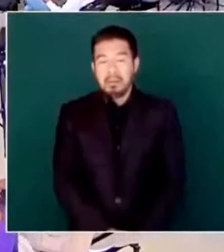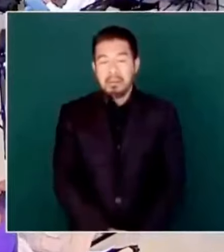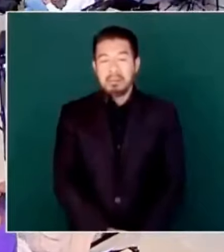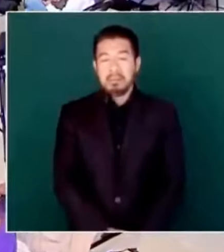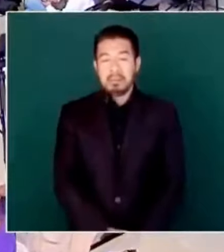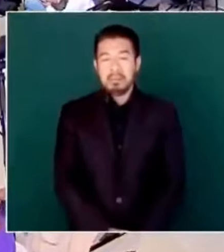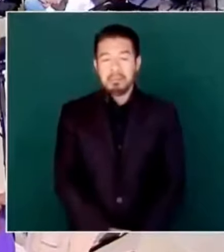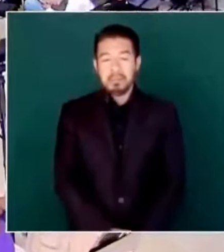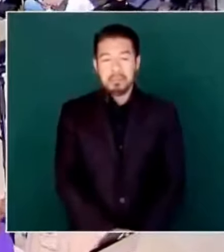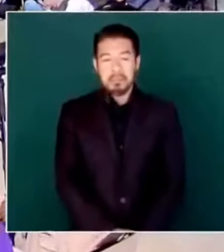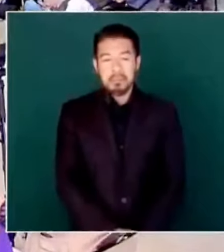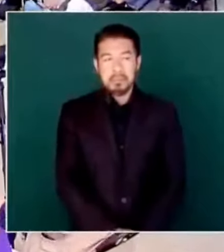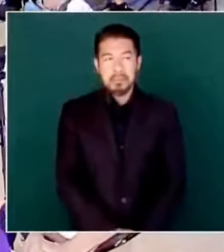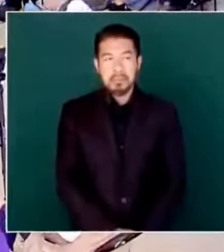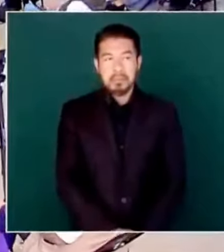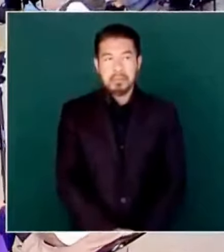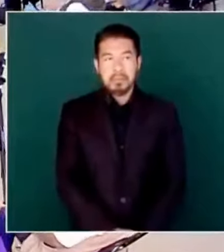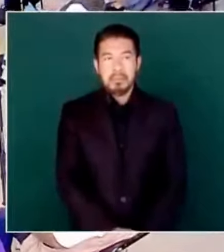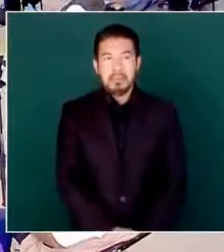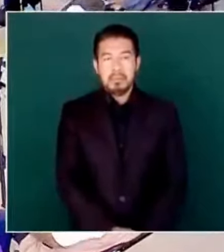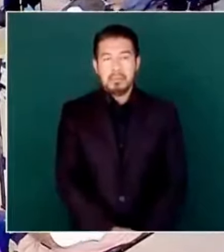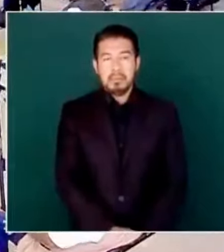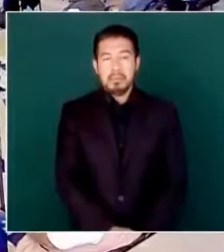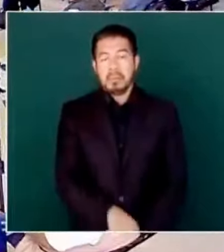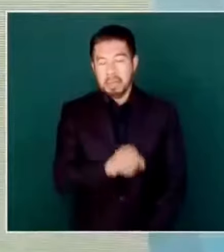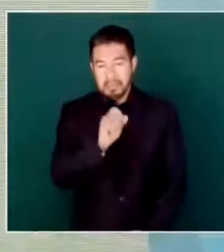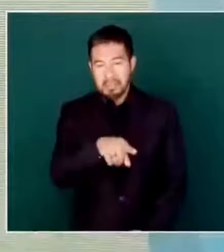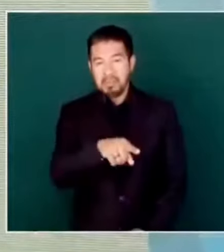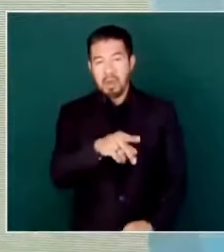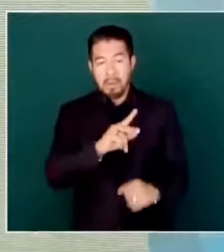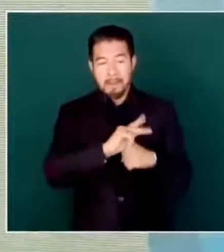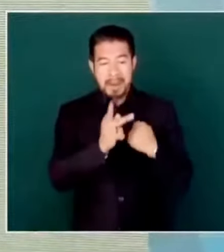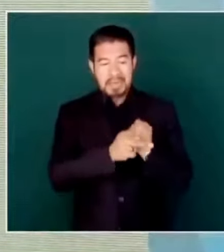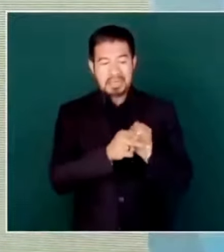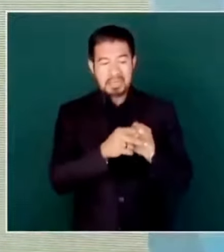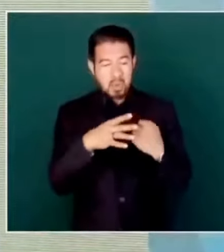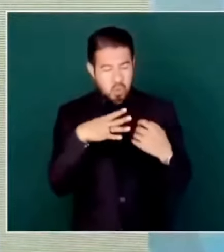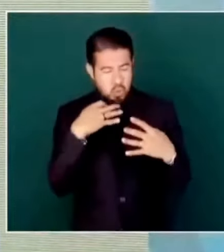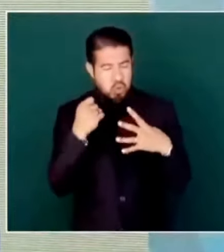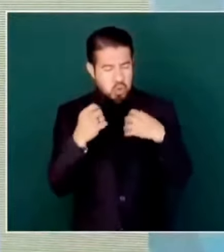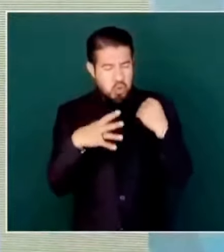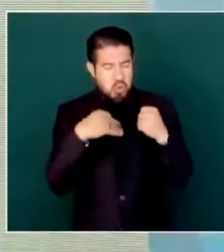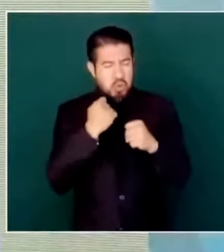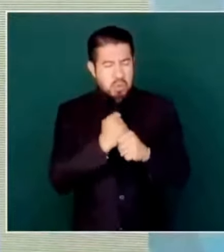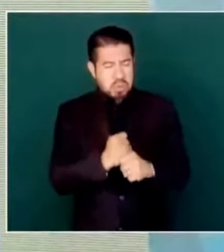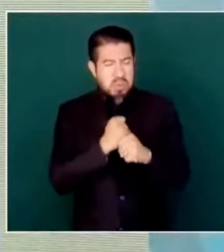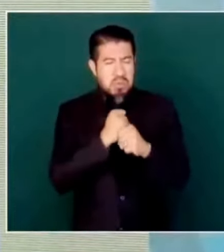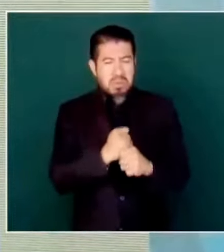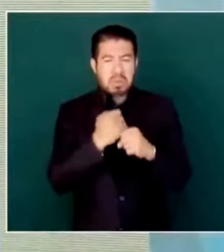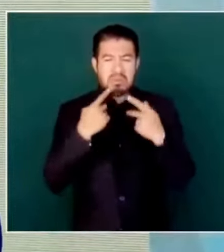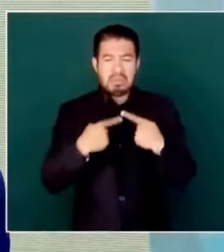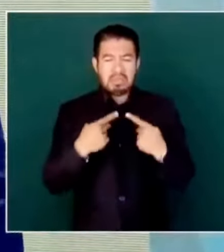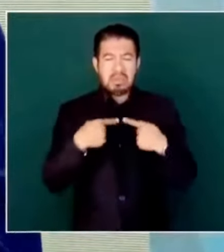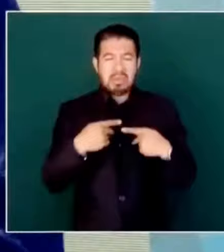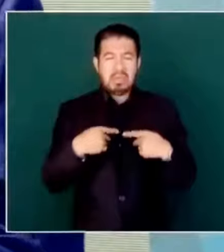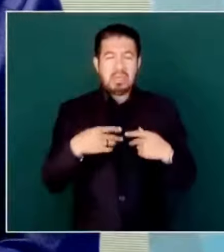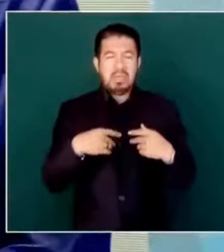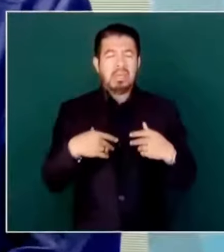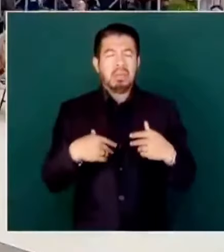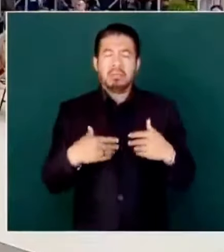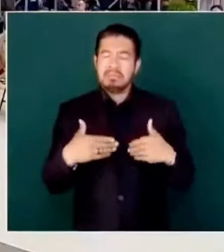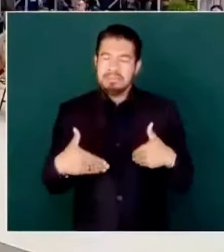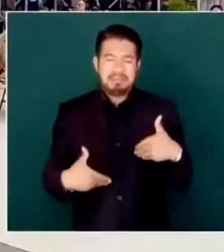¿Cuánto esfuerzo, sacrificio, fatigas de la gente?